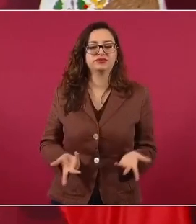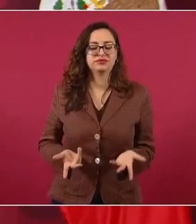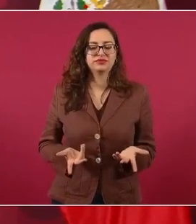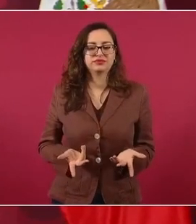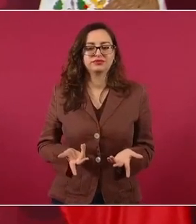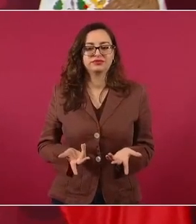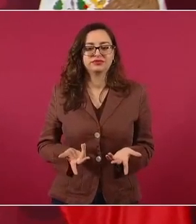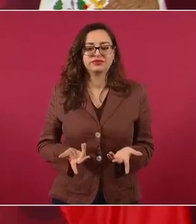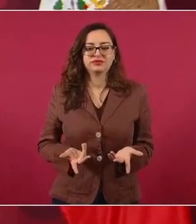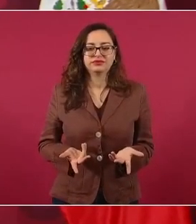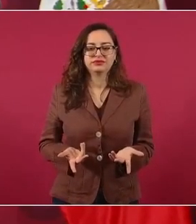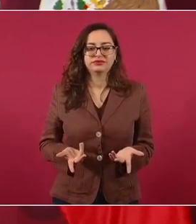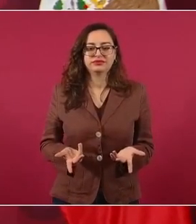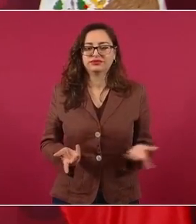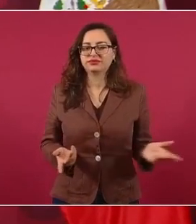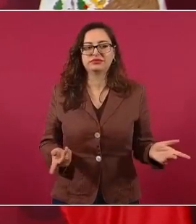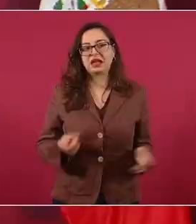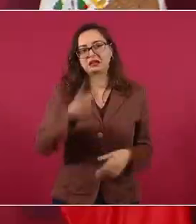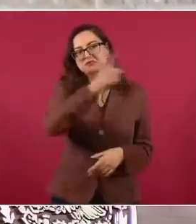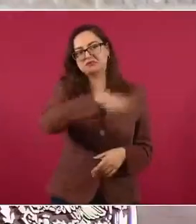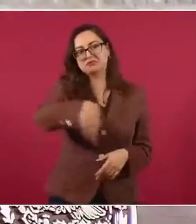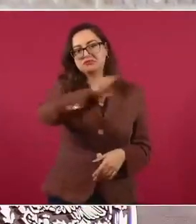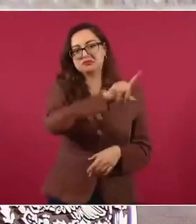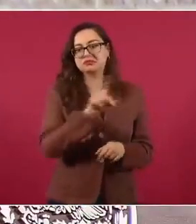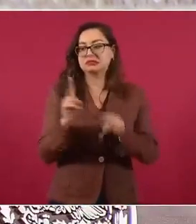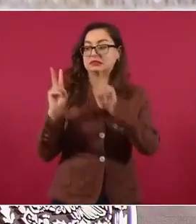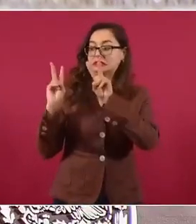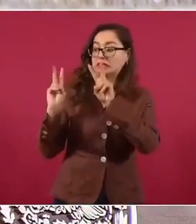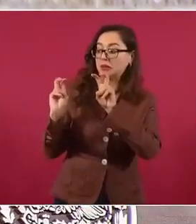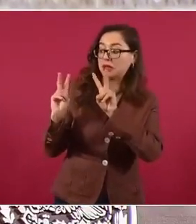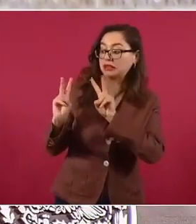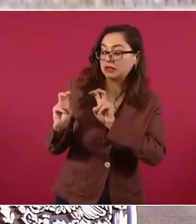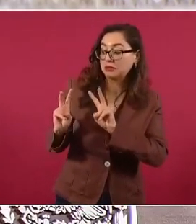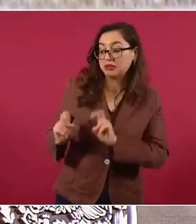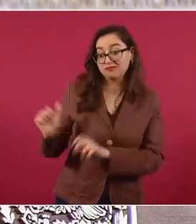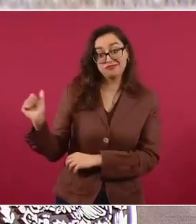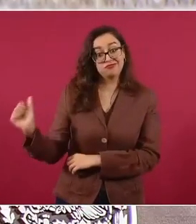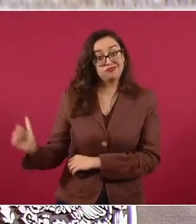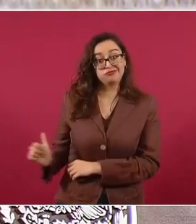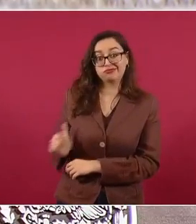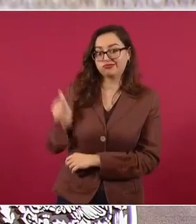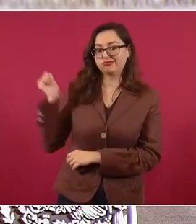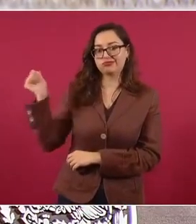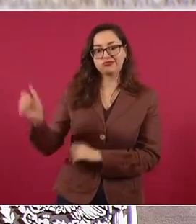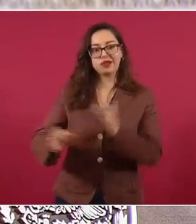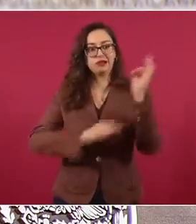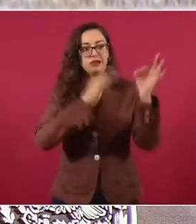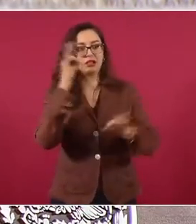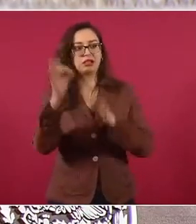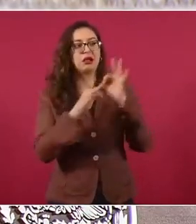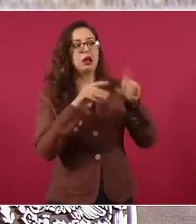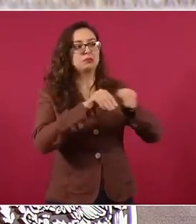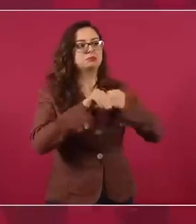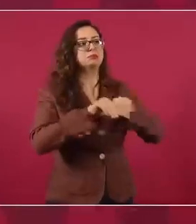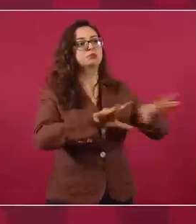un partido u otro, siempre